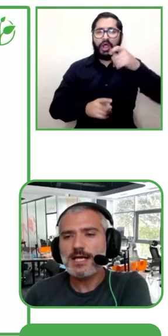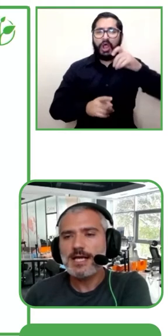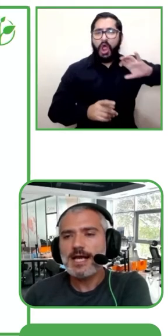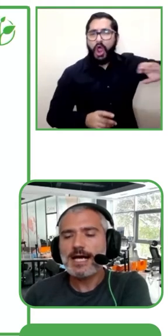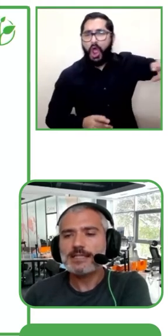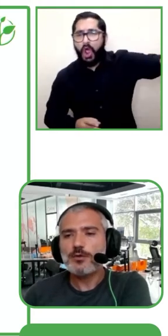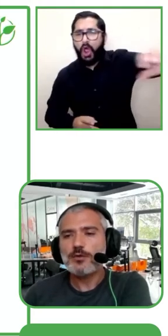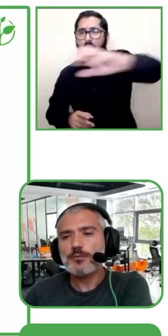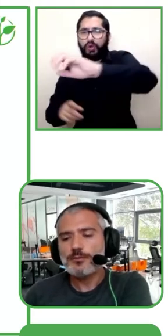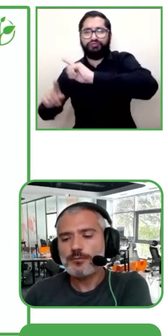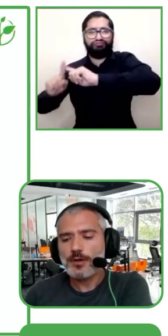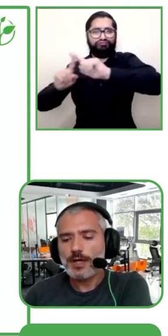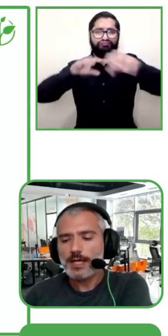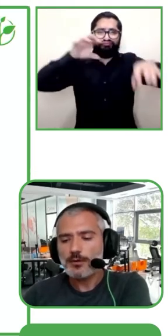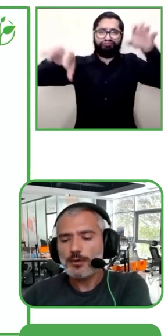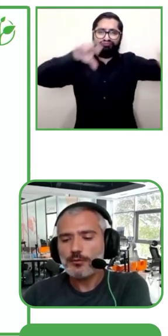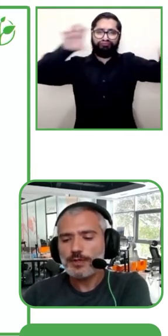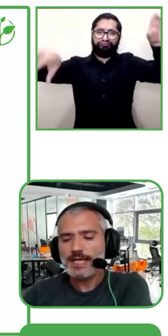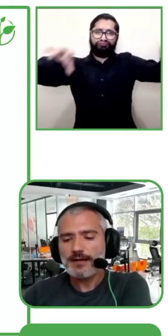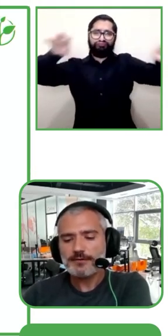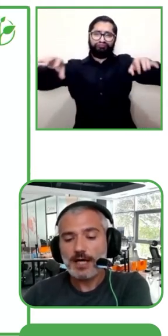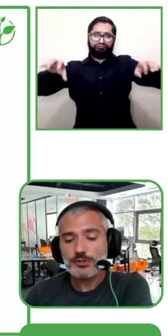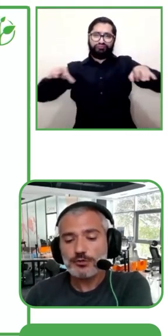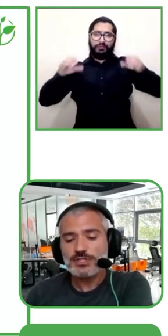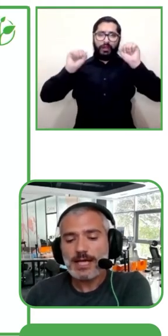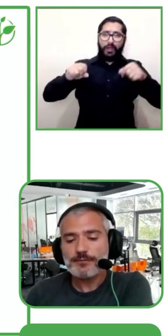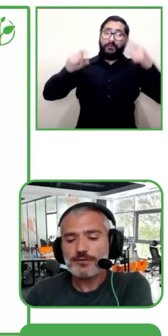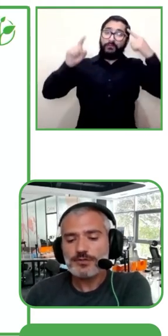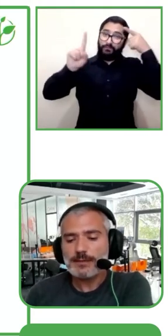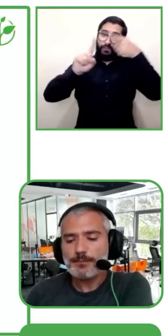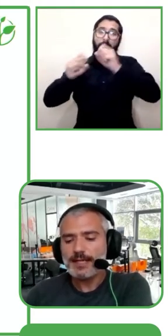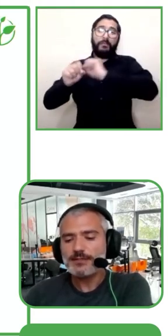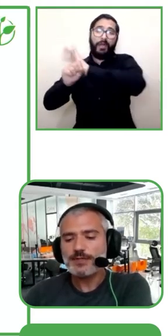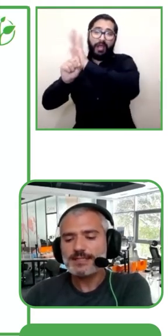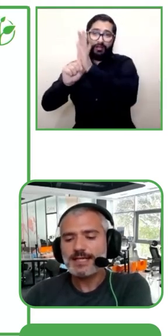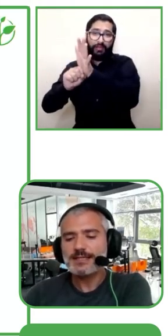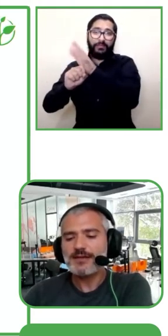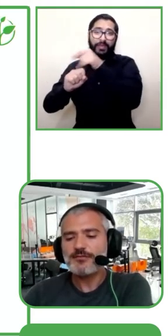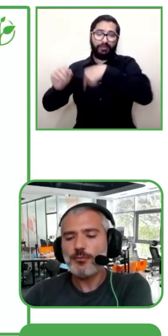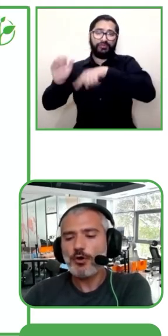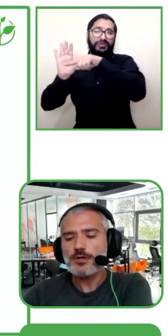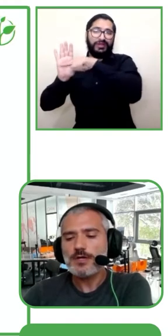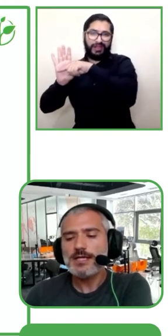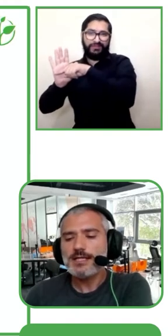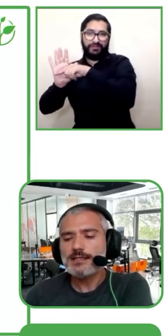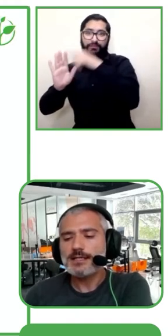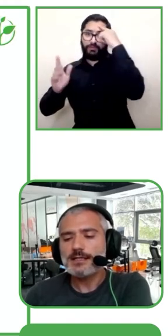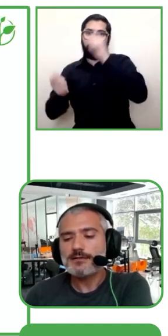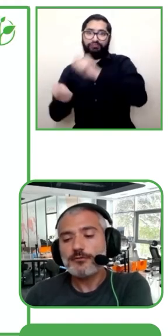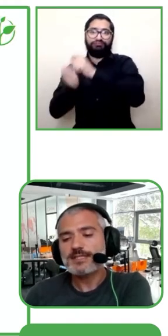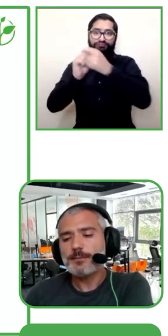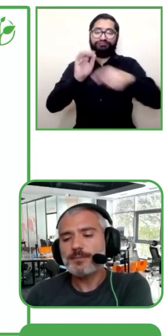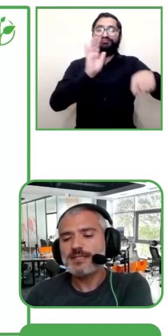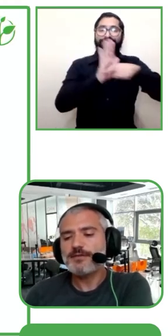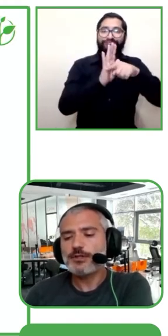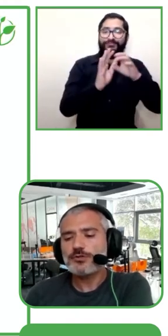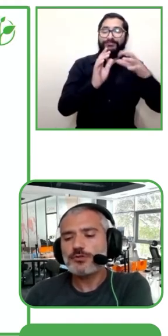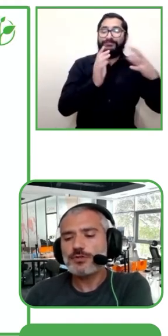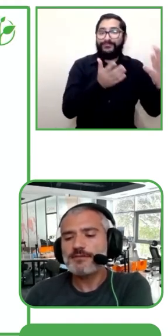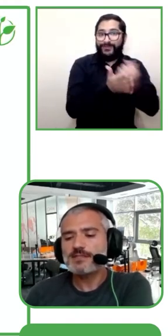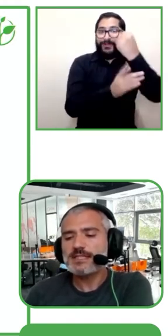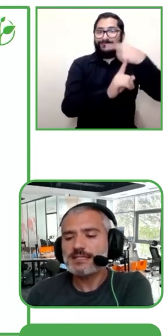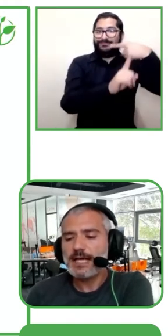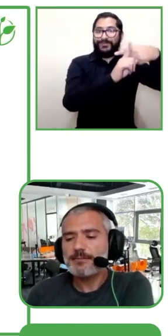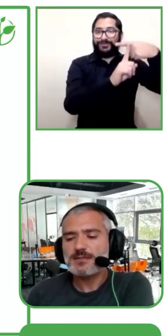lograr alrededor de 350 mil dólares de ingresos y estamos